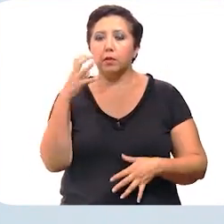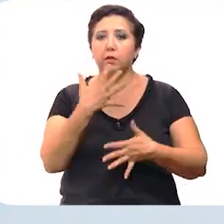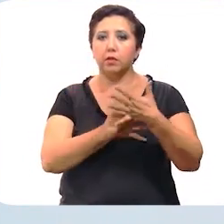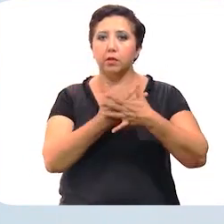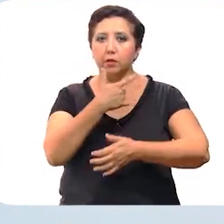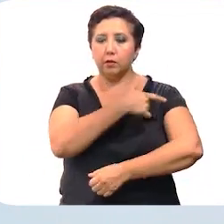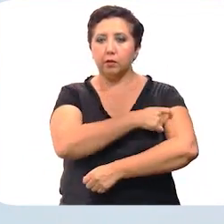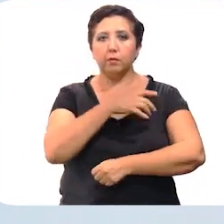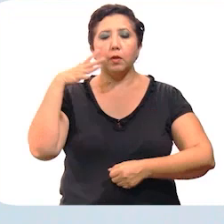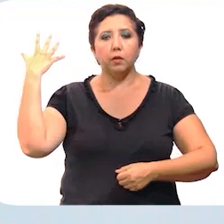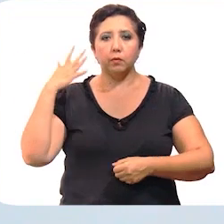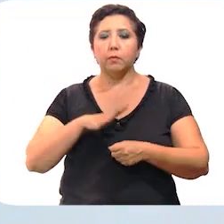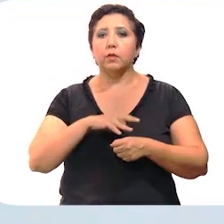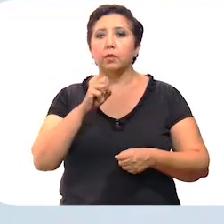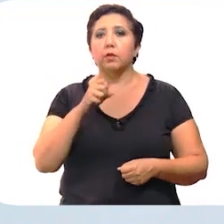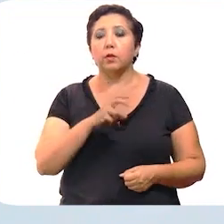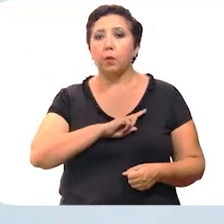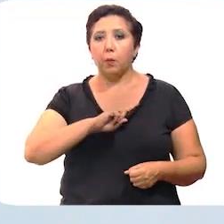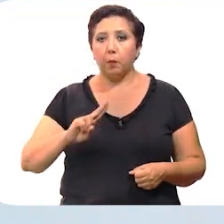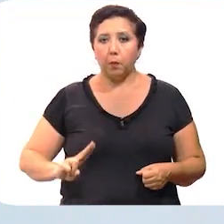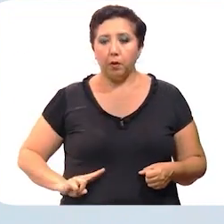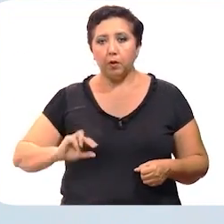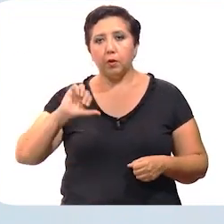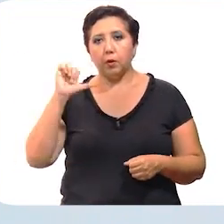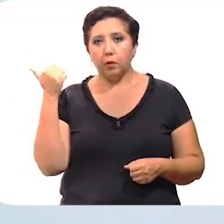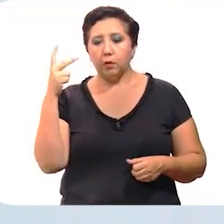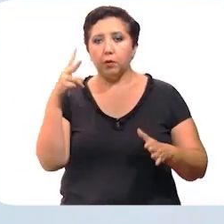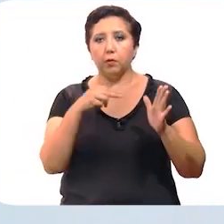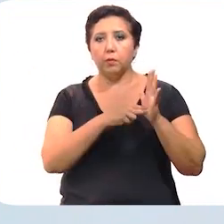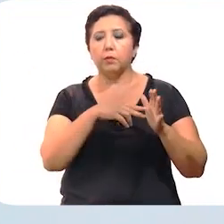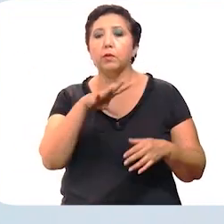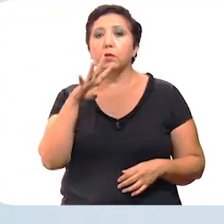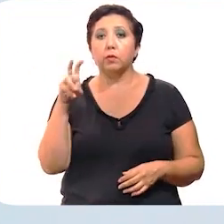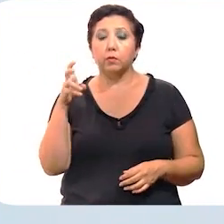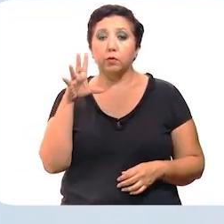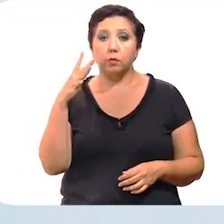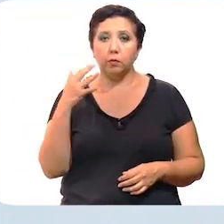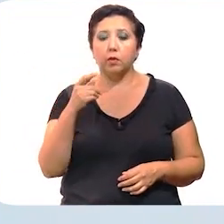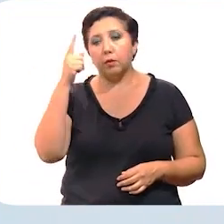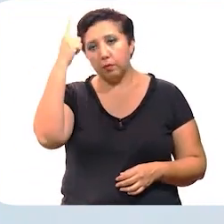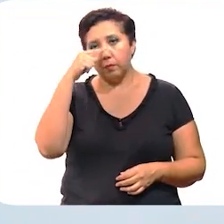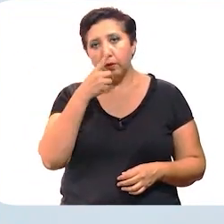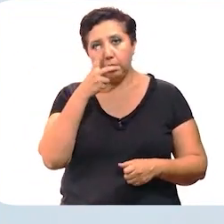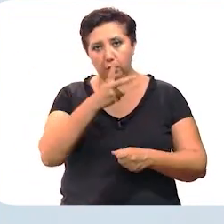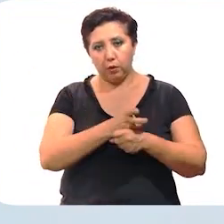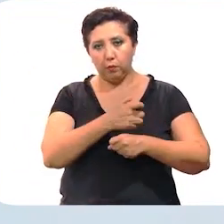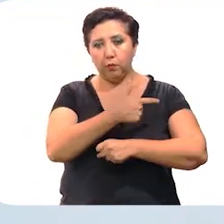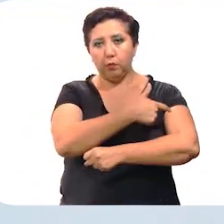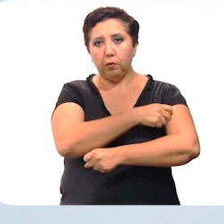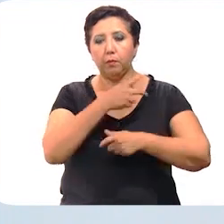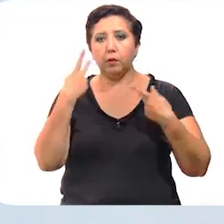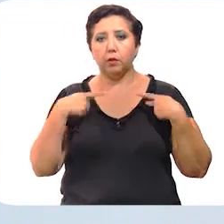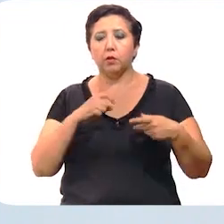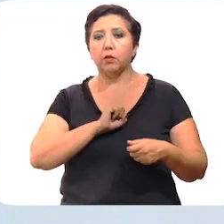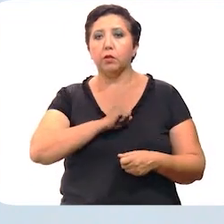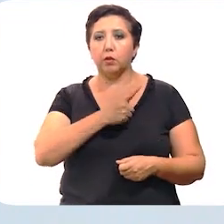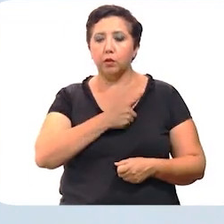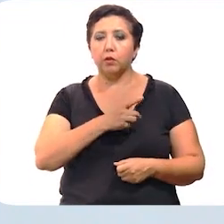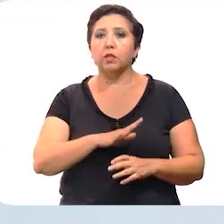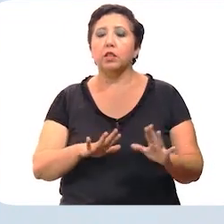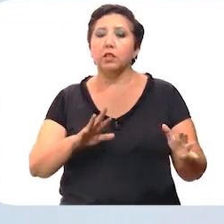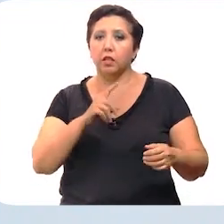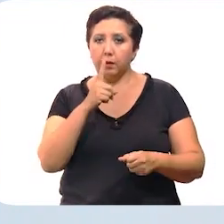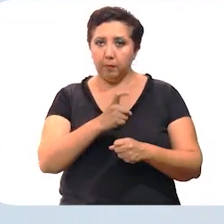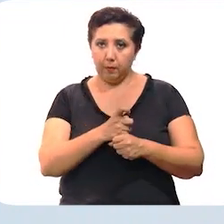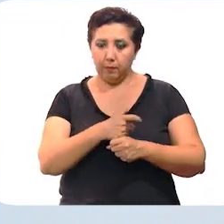vacunas para adultos mayores de UMAM y otro con 2.950 vacunas para cubrir la segunda dosis del personal de salud que ya